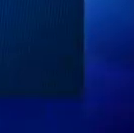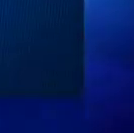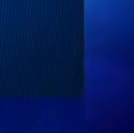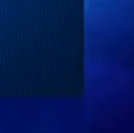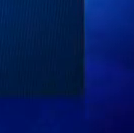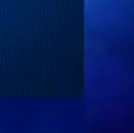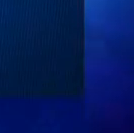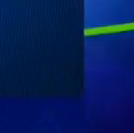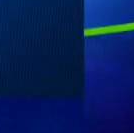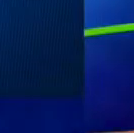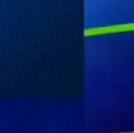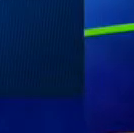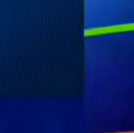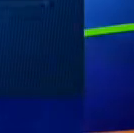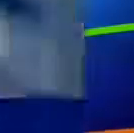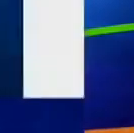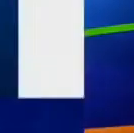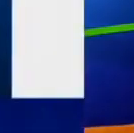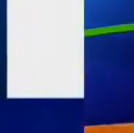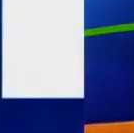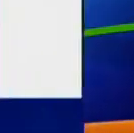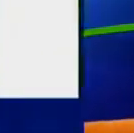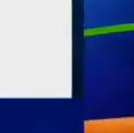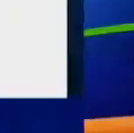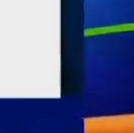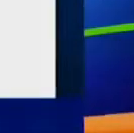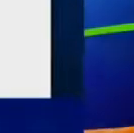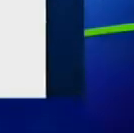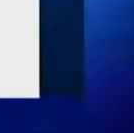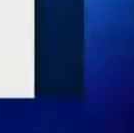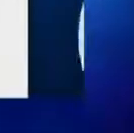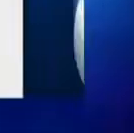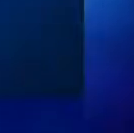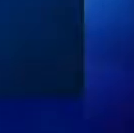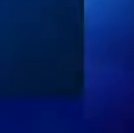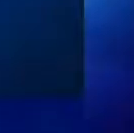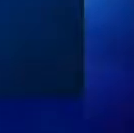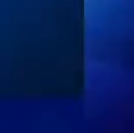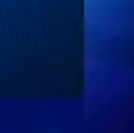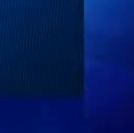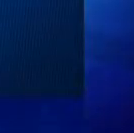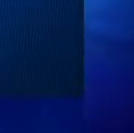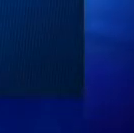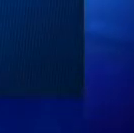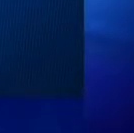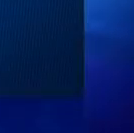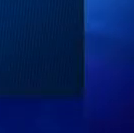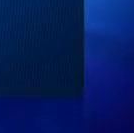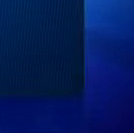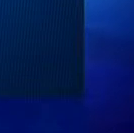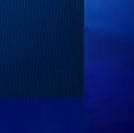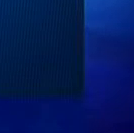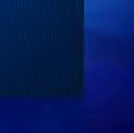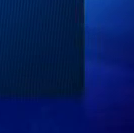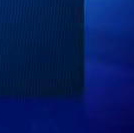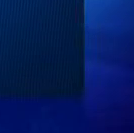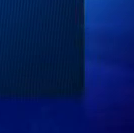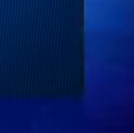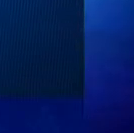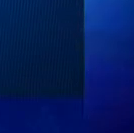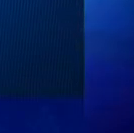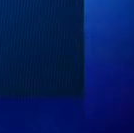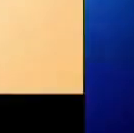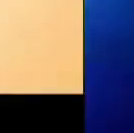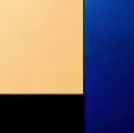La efectividad de la administración pública se relaciona con hacer las cosas de la mejor manera, dando solución a los problemas públicos.